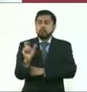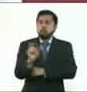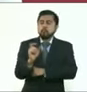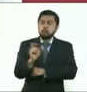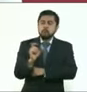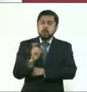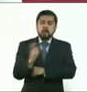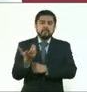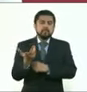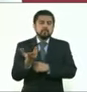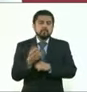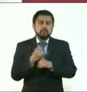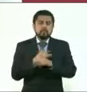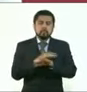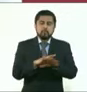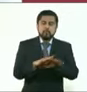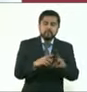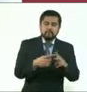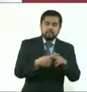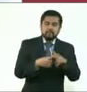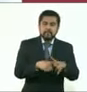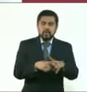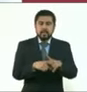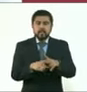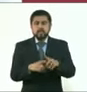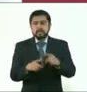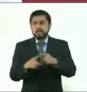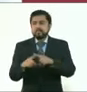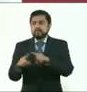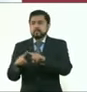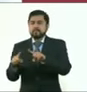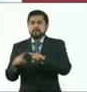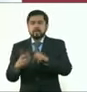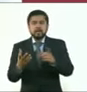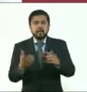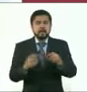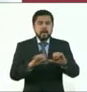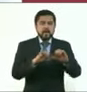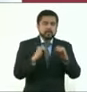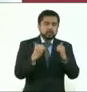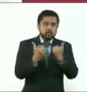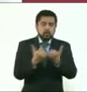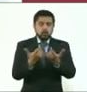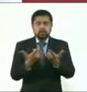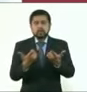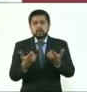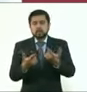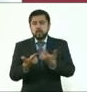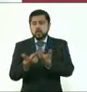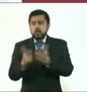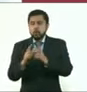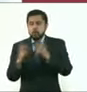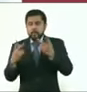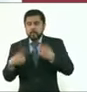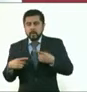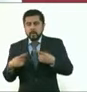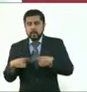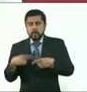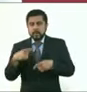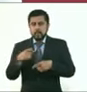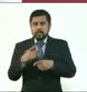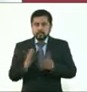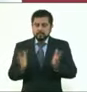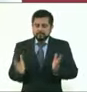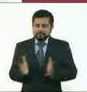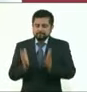informativo en donde puedan participar las distintas organizaciones civiles, asociaciones civiles que impulsaron la firma